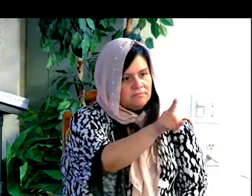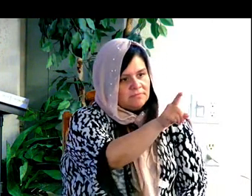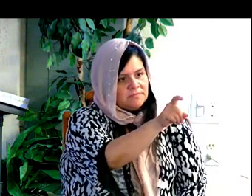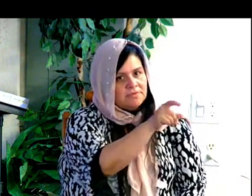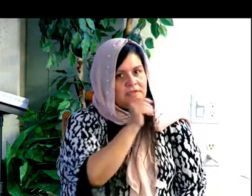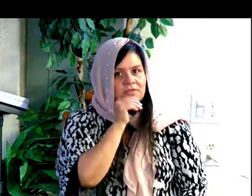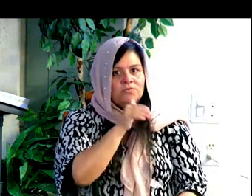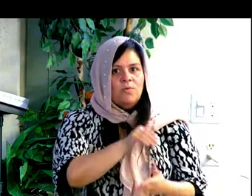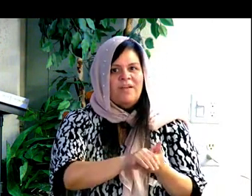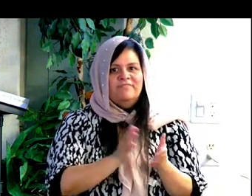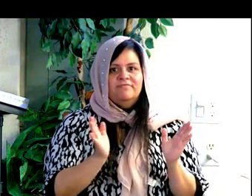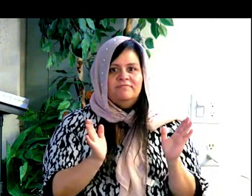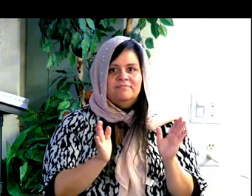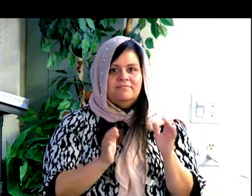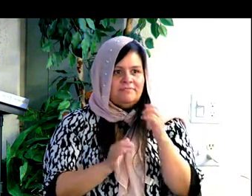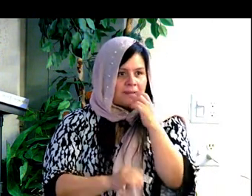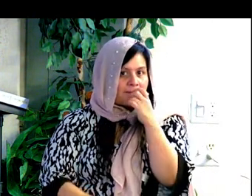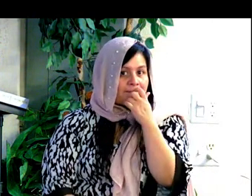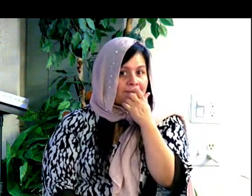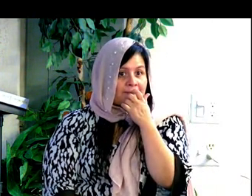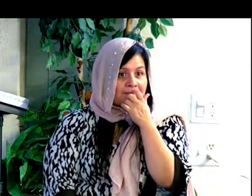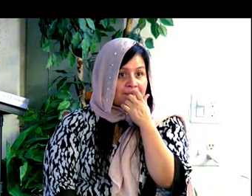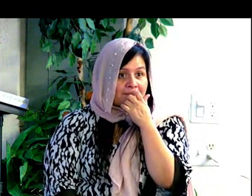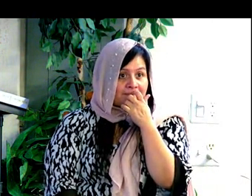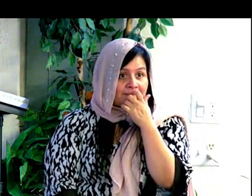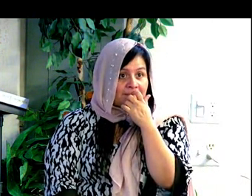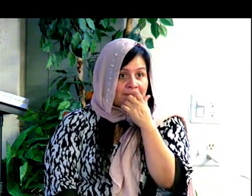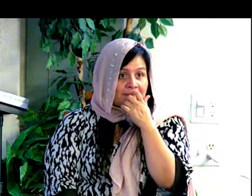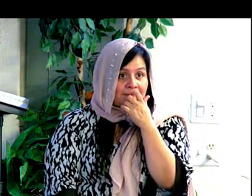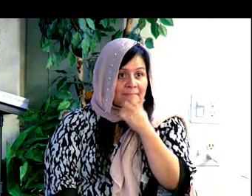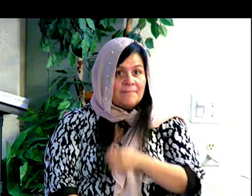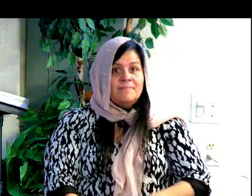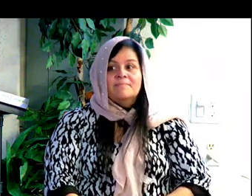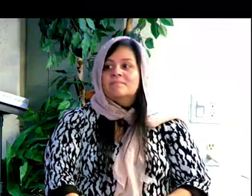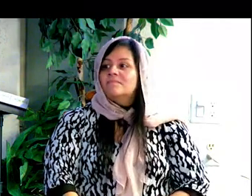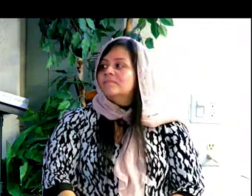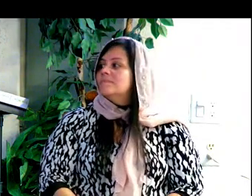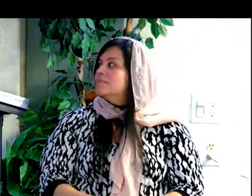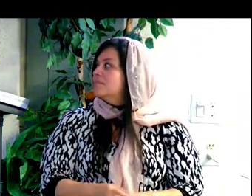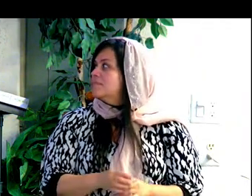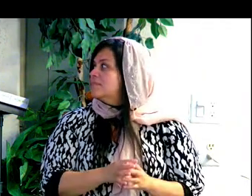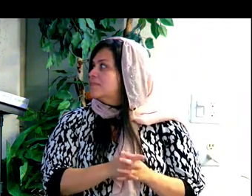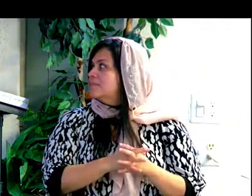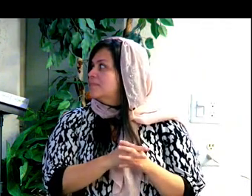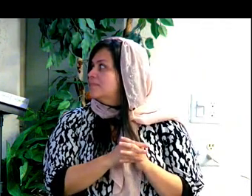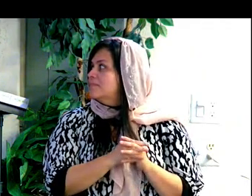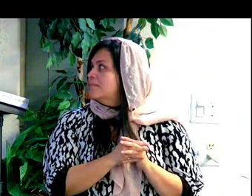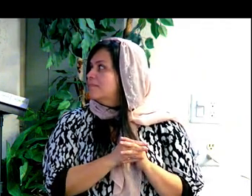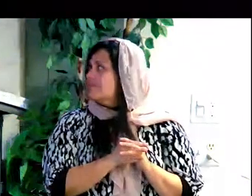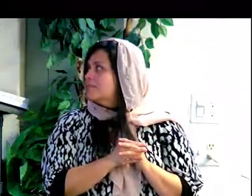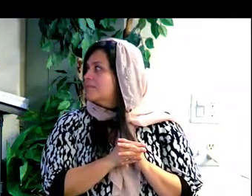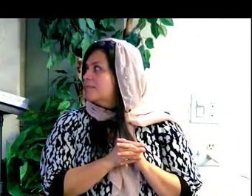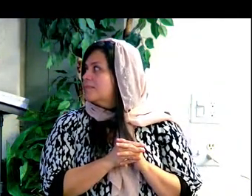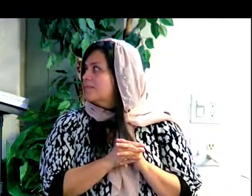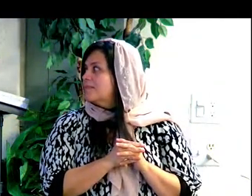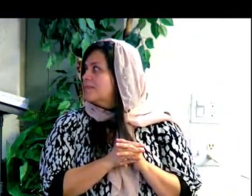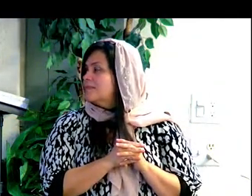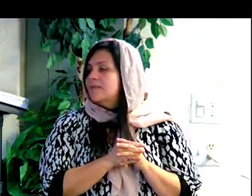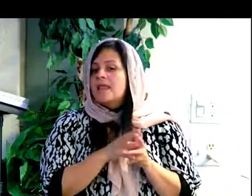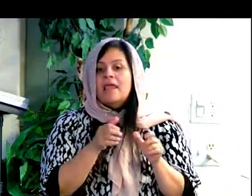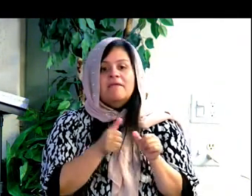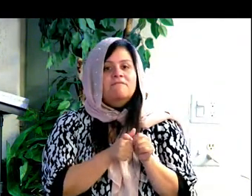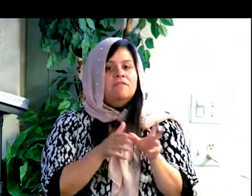y a veces personas me preguntan, pues, ¿cómo vamos a hacer esto? Pregúntale a la novia. Everything